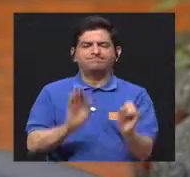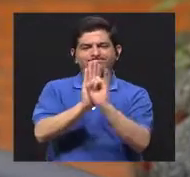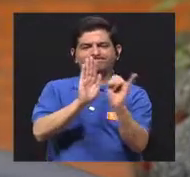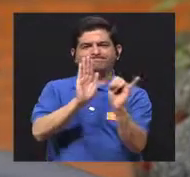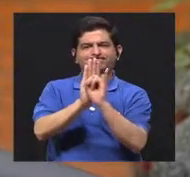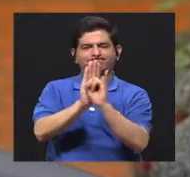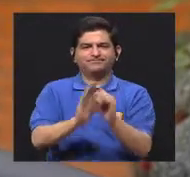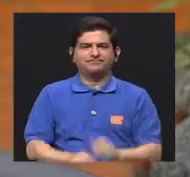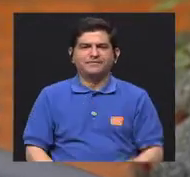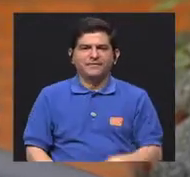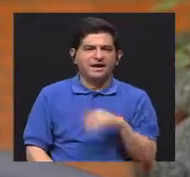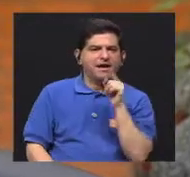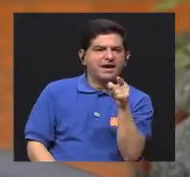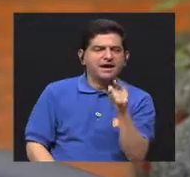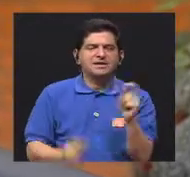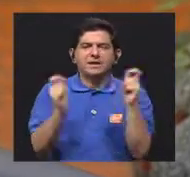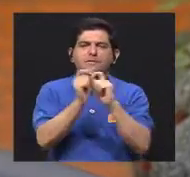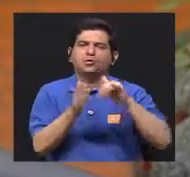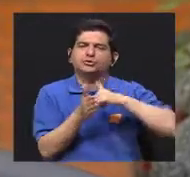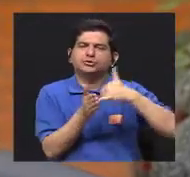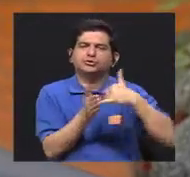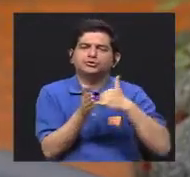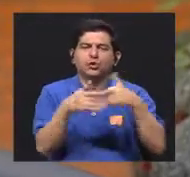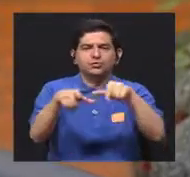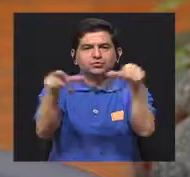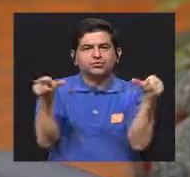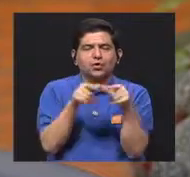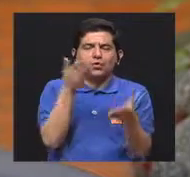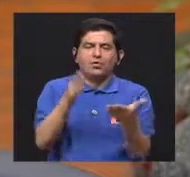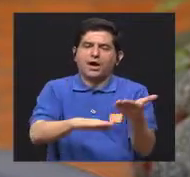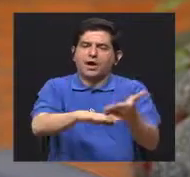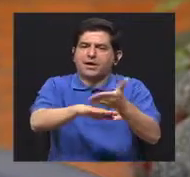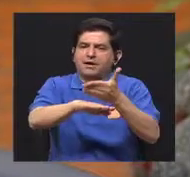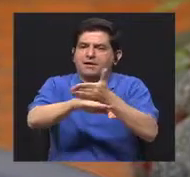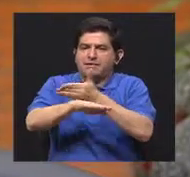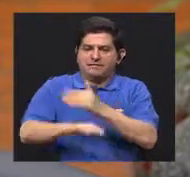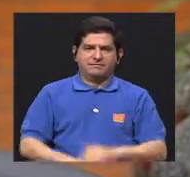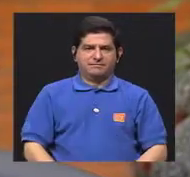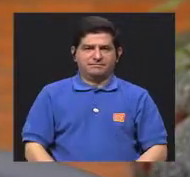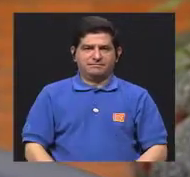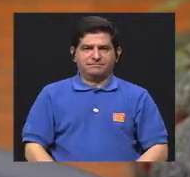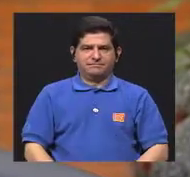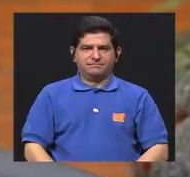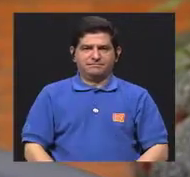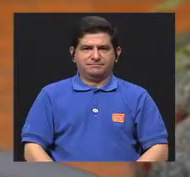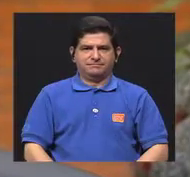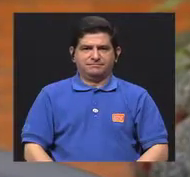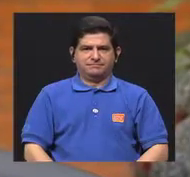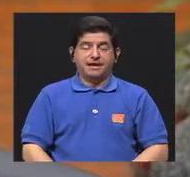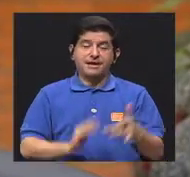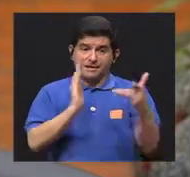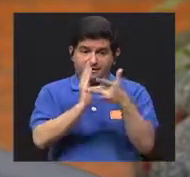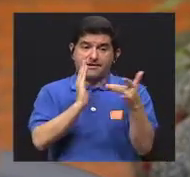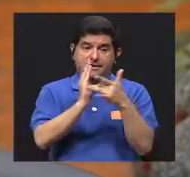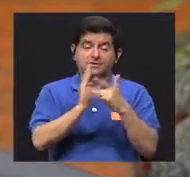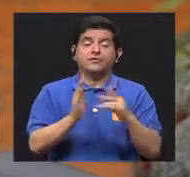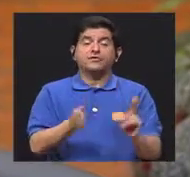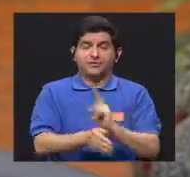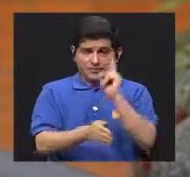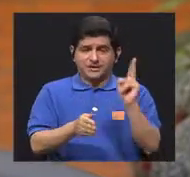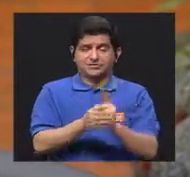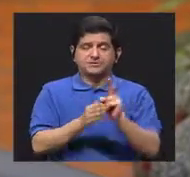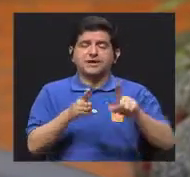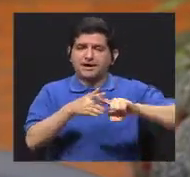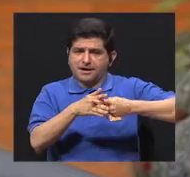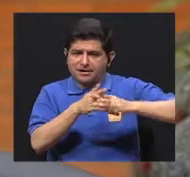identificar cuáles son esos puntos débiles, lugares donde podemos mejorar y las tecnologías